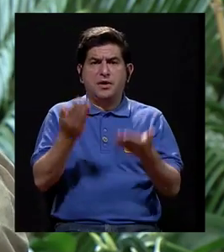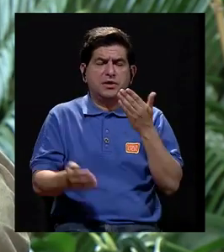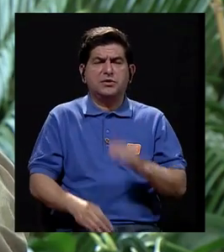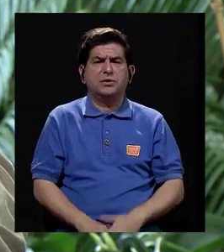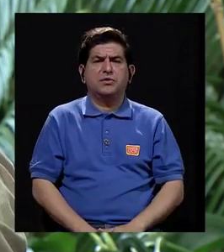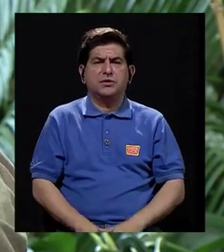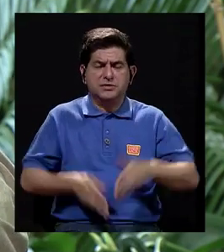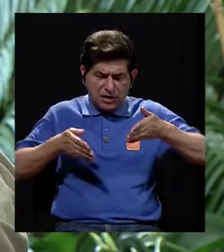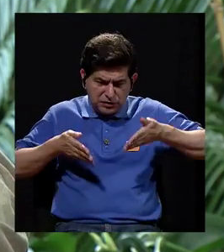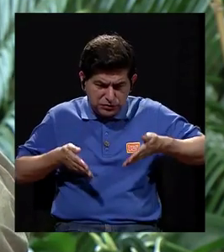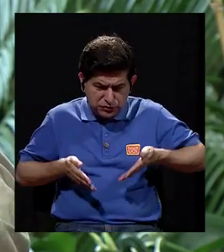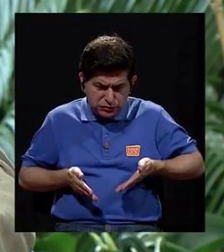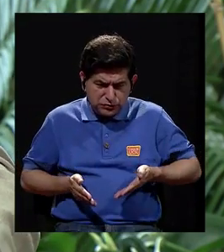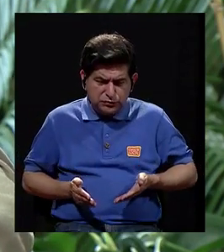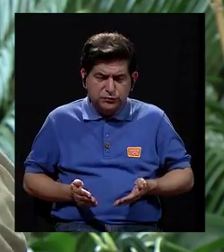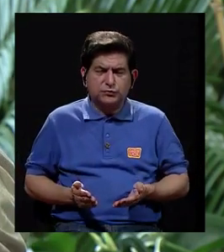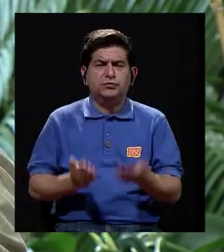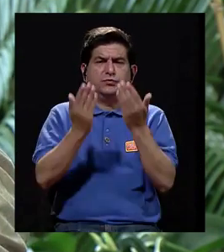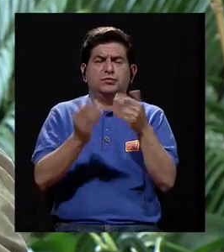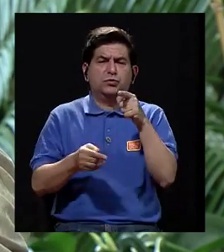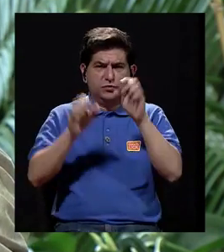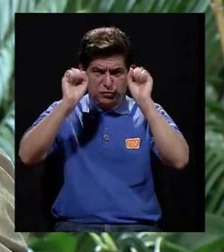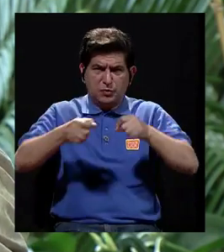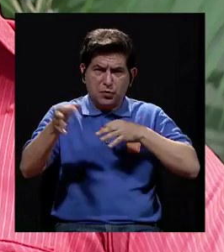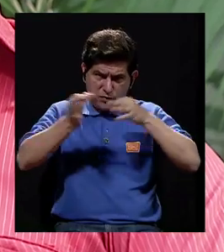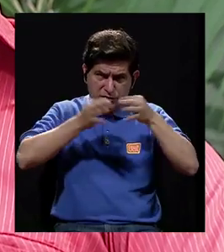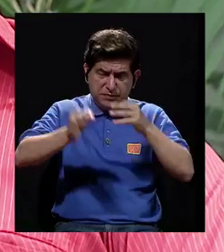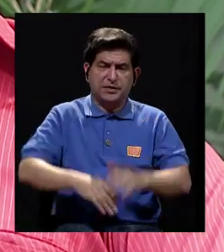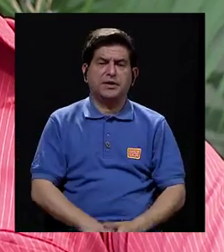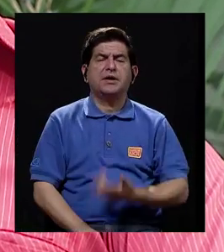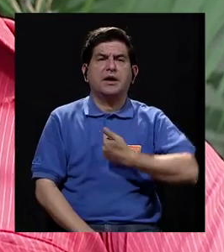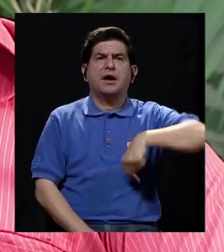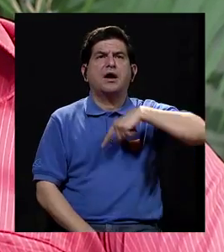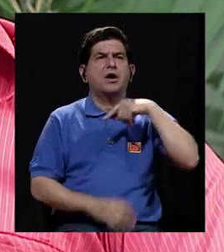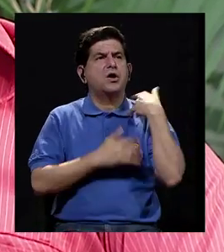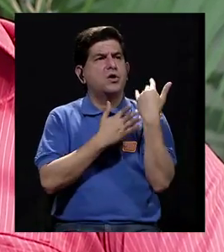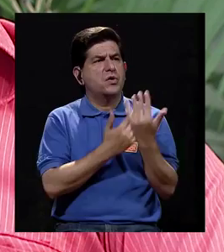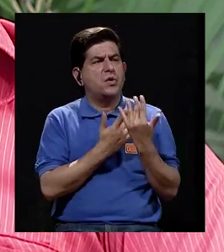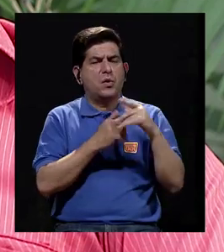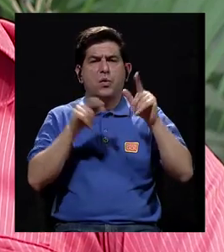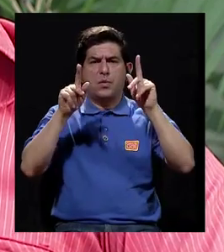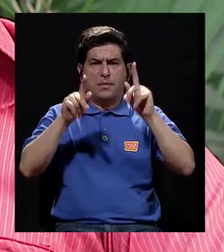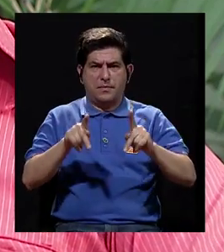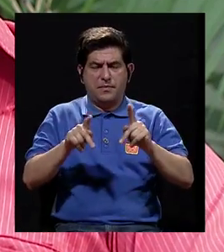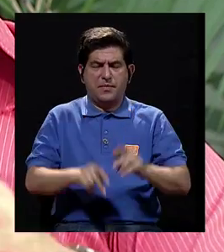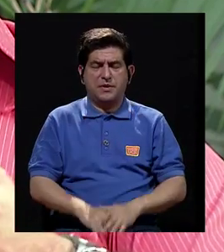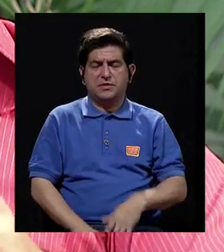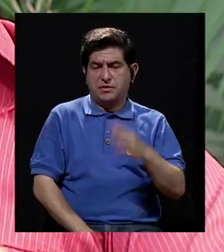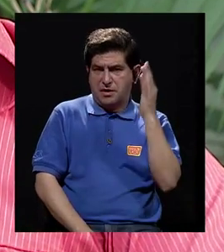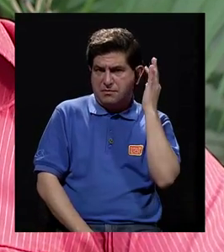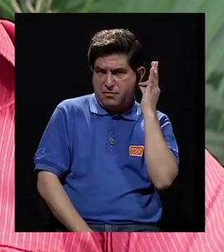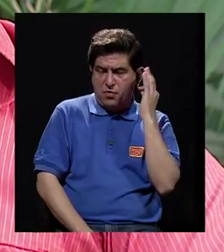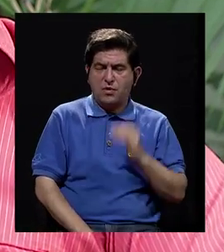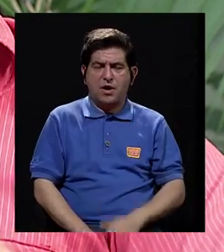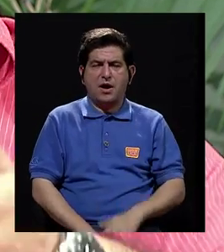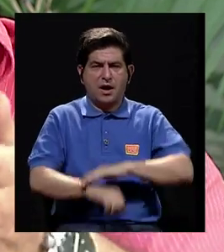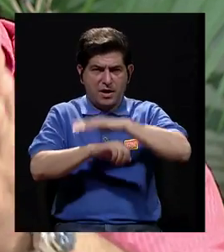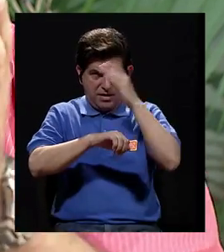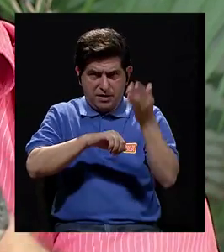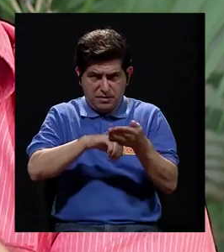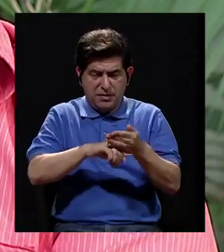a luz y durante todo este periodo. No sé si usted pudiera conversarnos. Nosotros esperaríamos, digamos, que una mujer durante la gestación